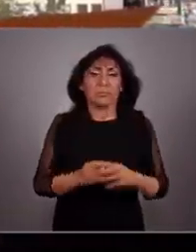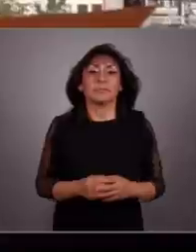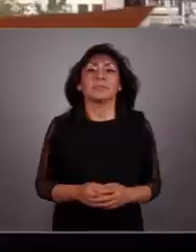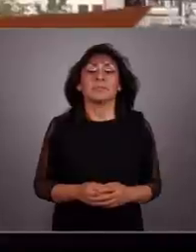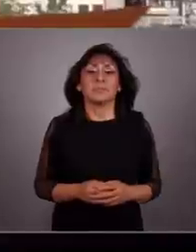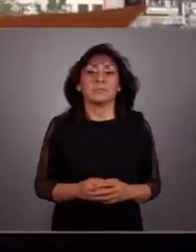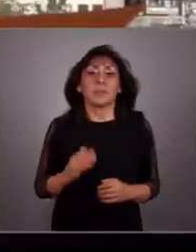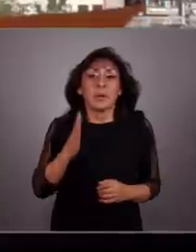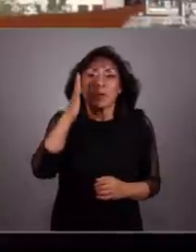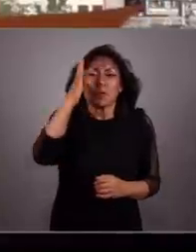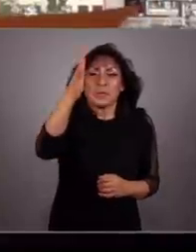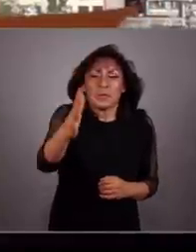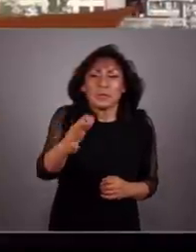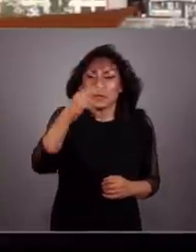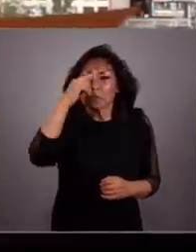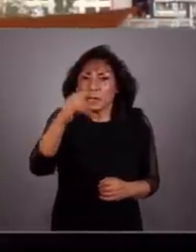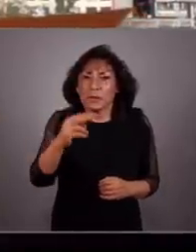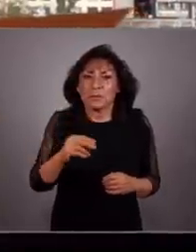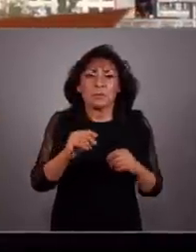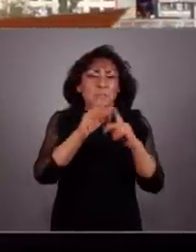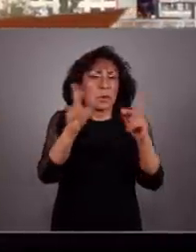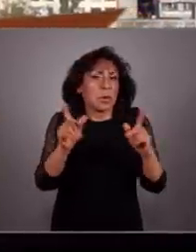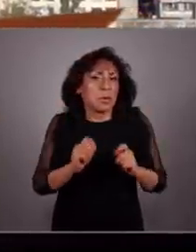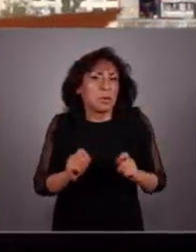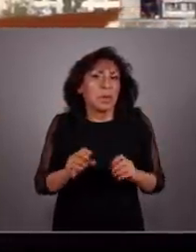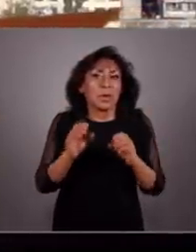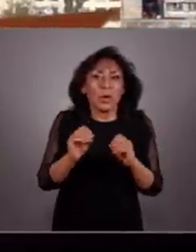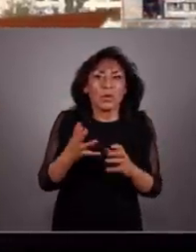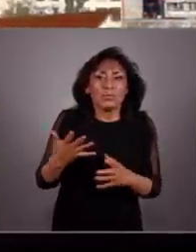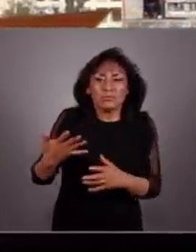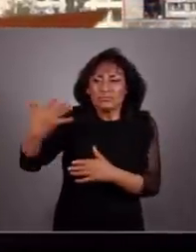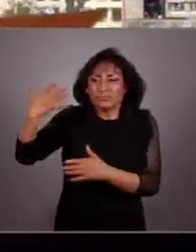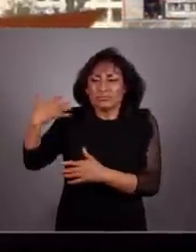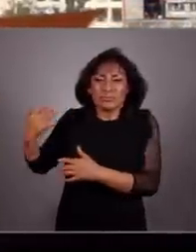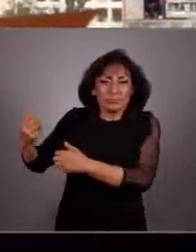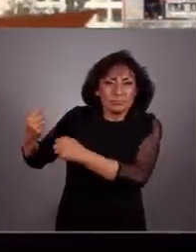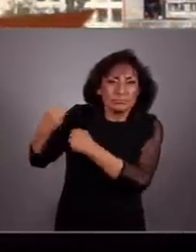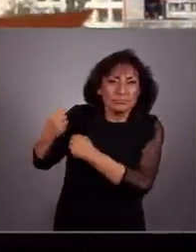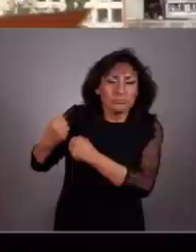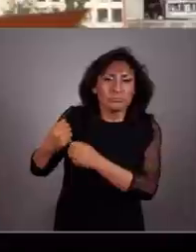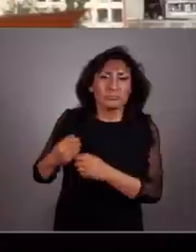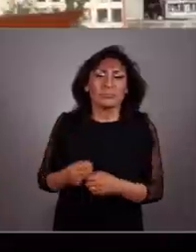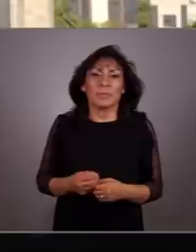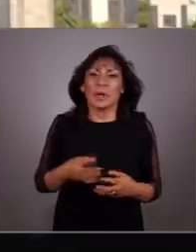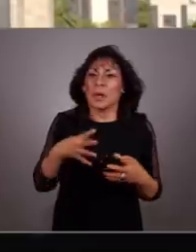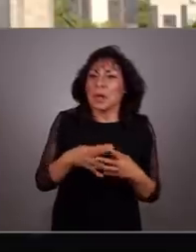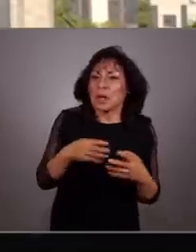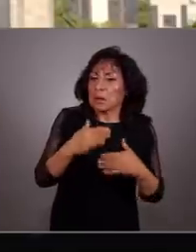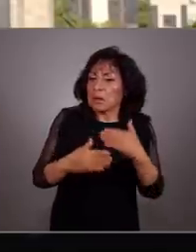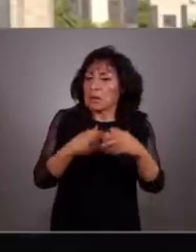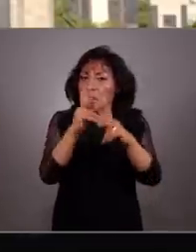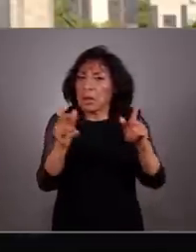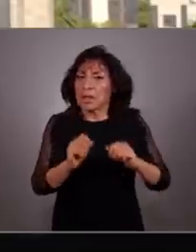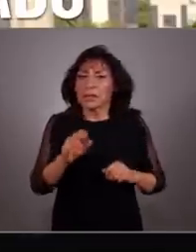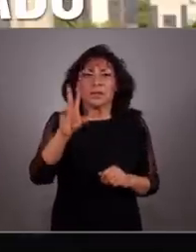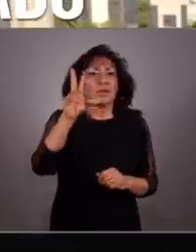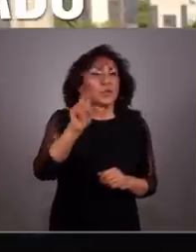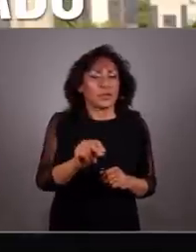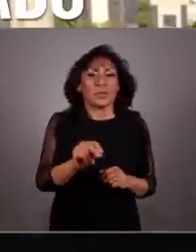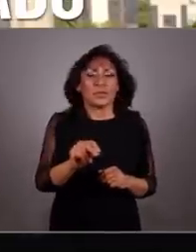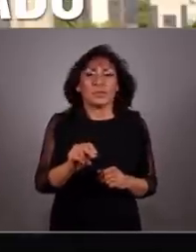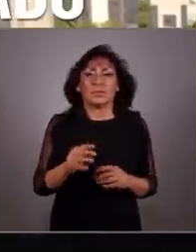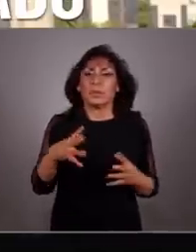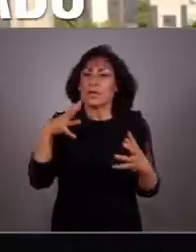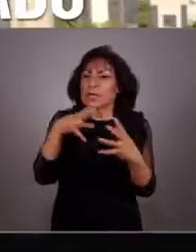es de respeto. ¿El futuro de México será en paz o seguirá condenado al pasado? La guerra no hace la